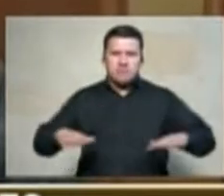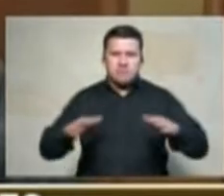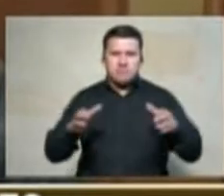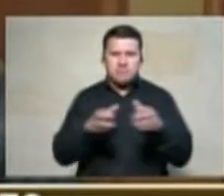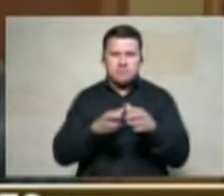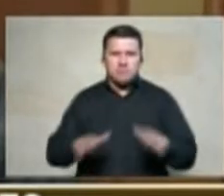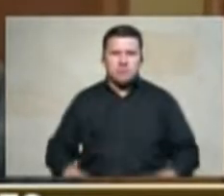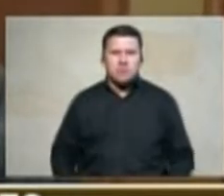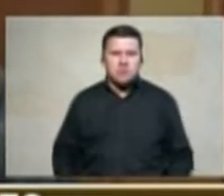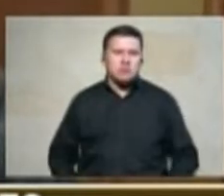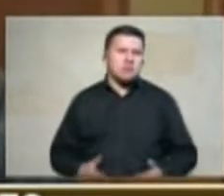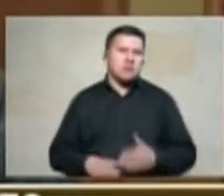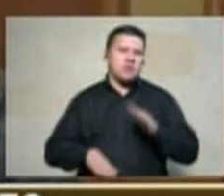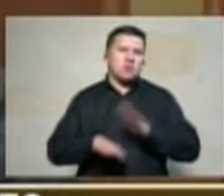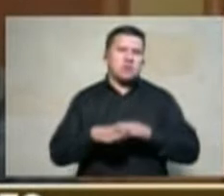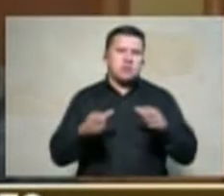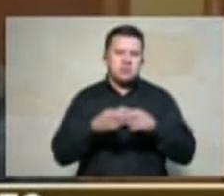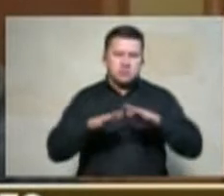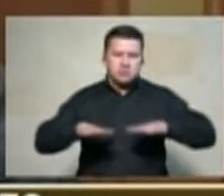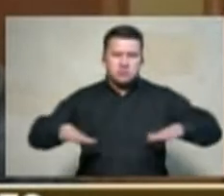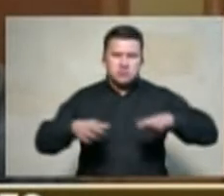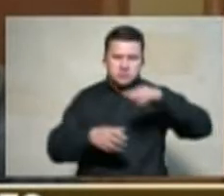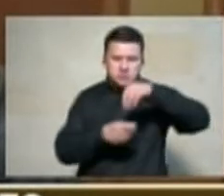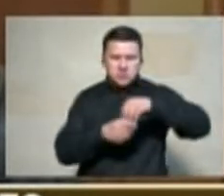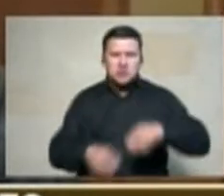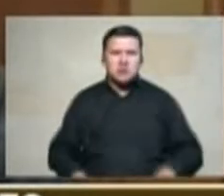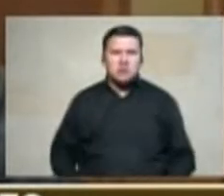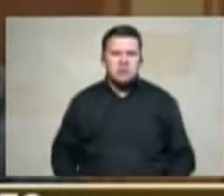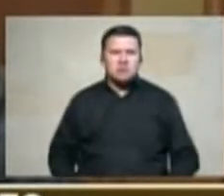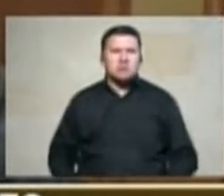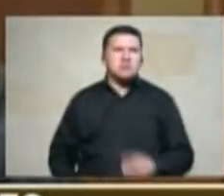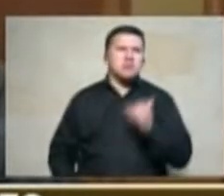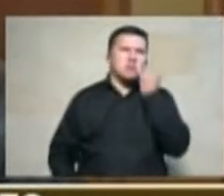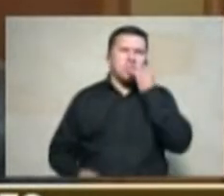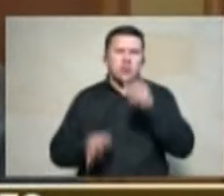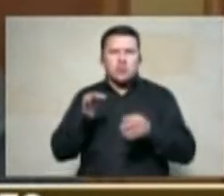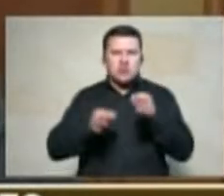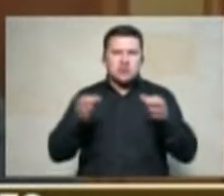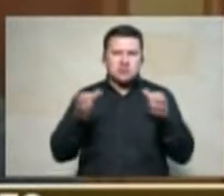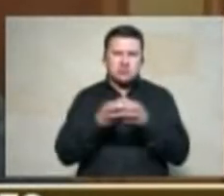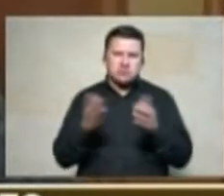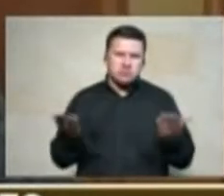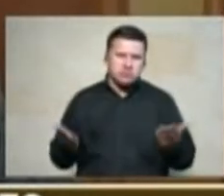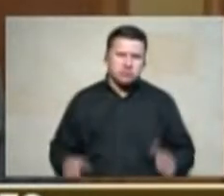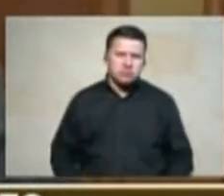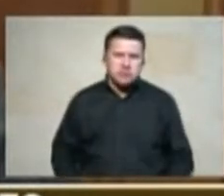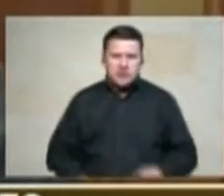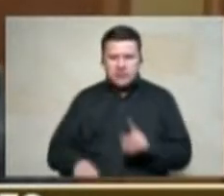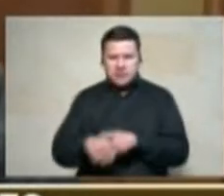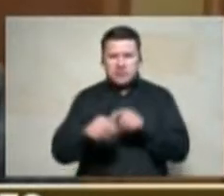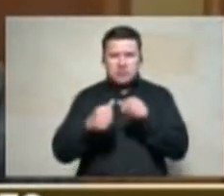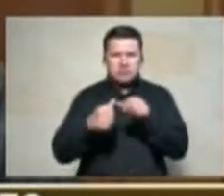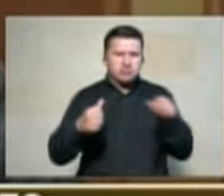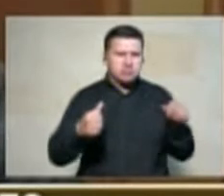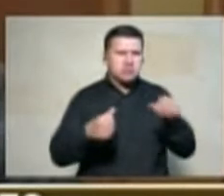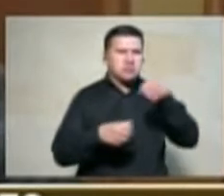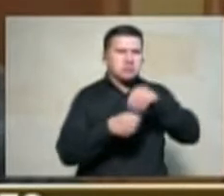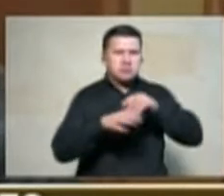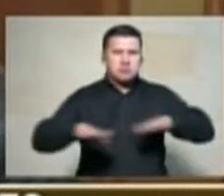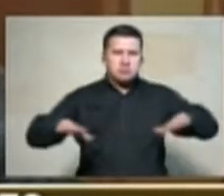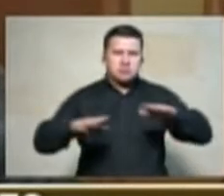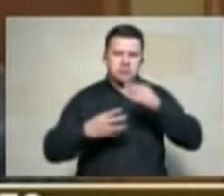y de cómo no se cometan injusticias al momento de valorar el